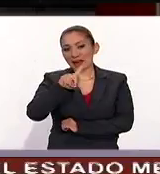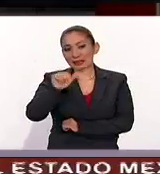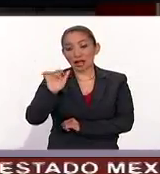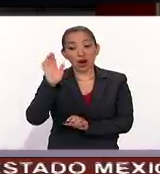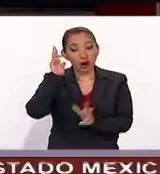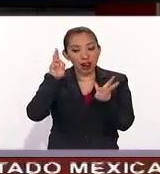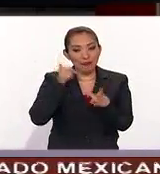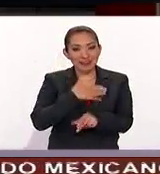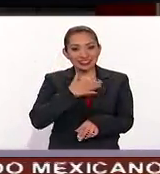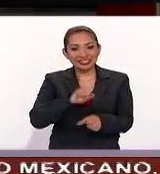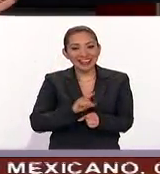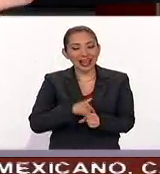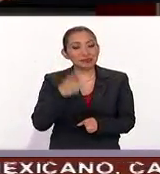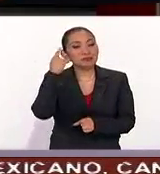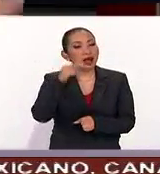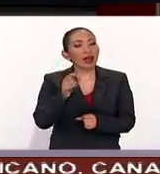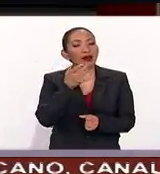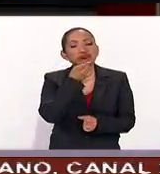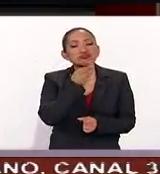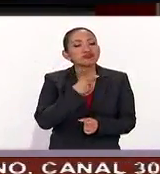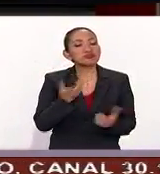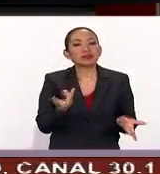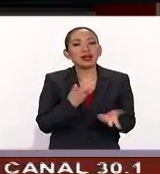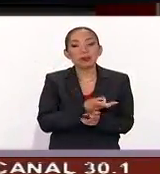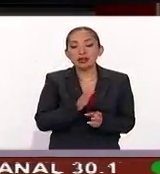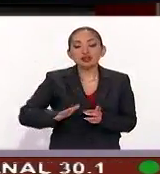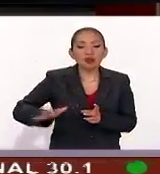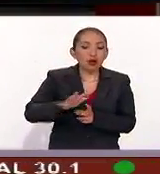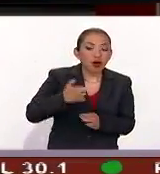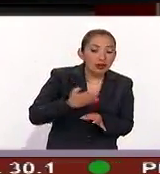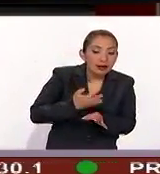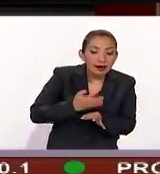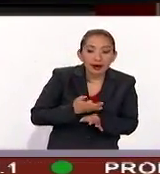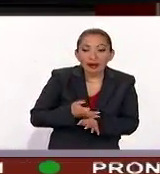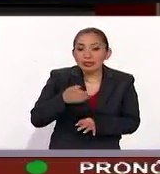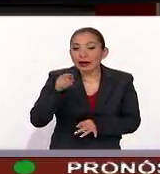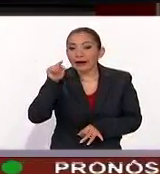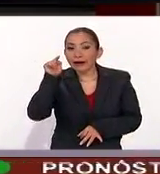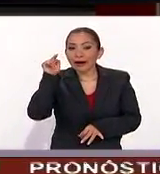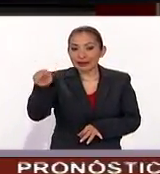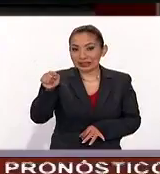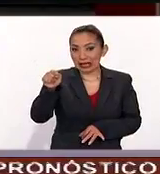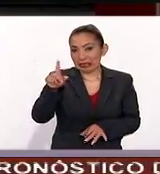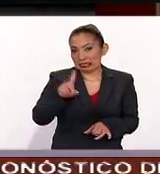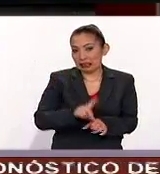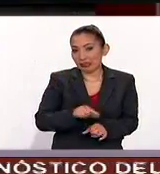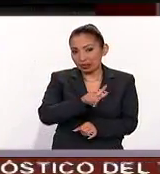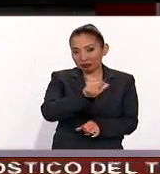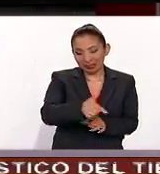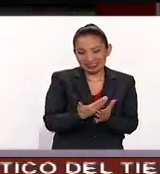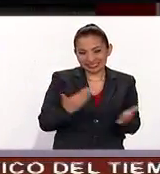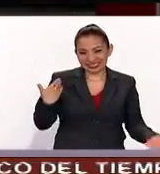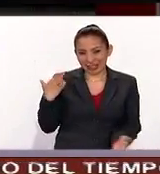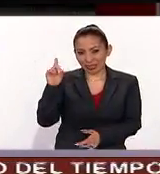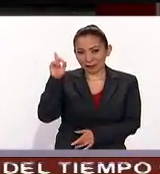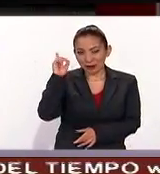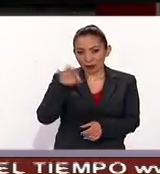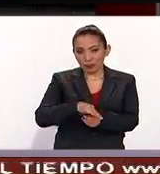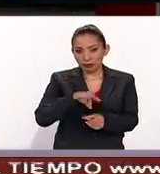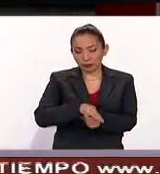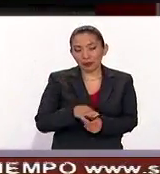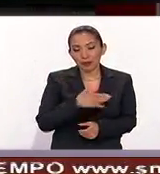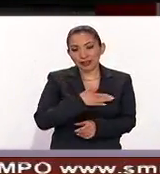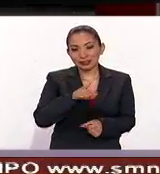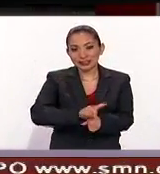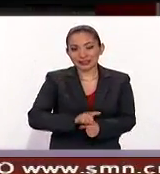Carlos, ¿cómo estás? Muy buenos días. Para que nos digas cuál es el panorama este día, después de las elecciones del domingo.